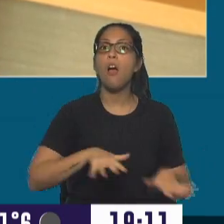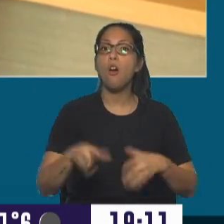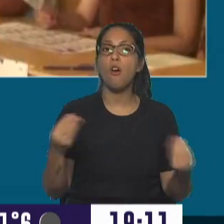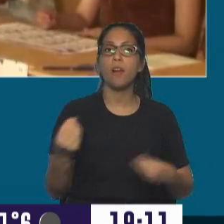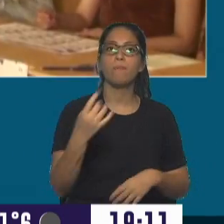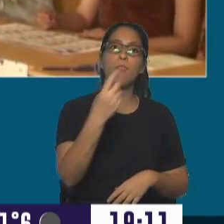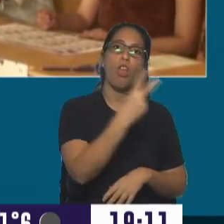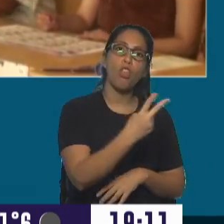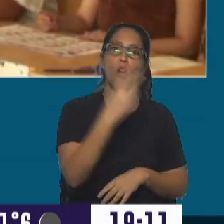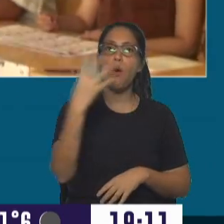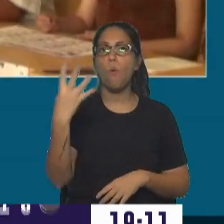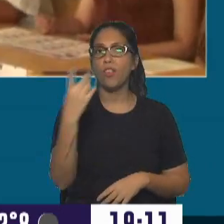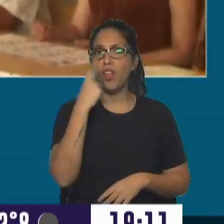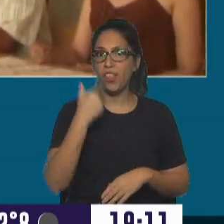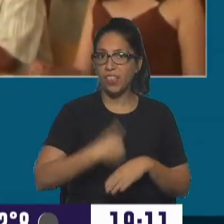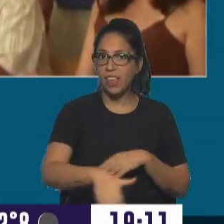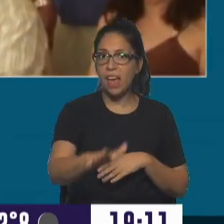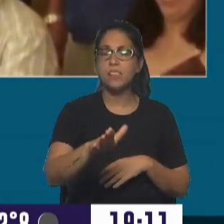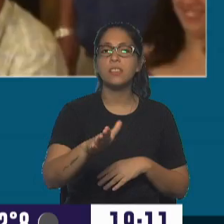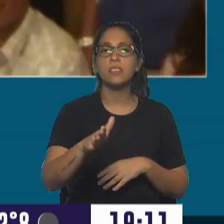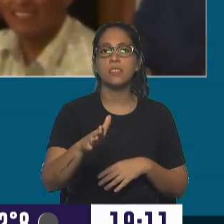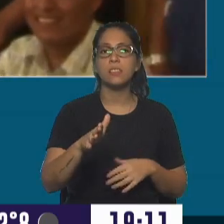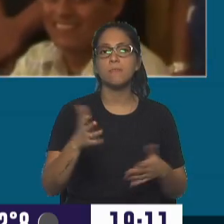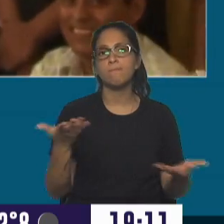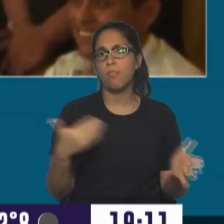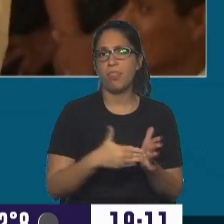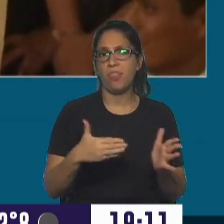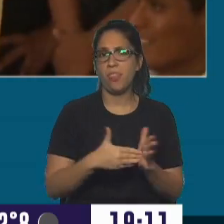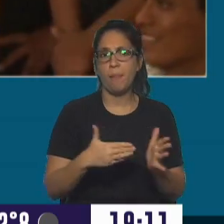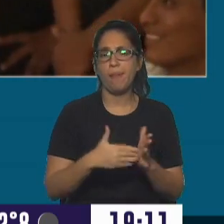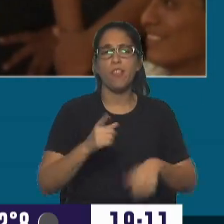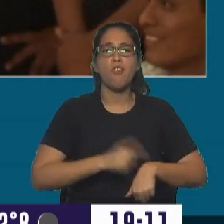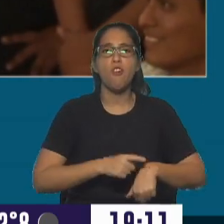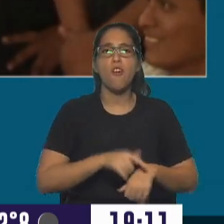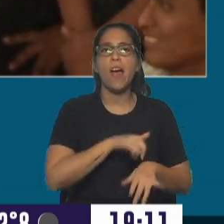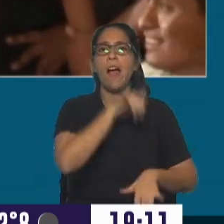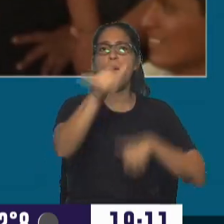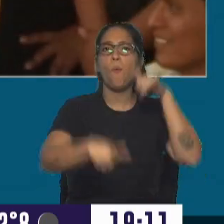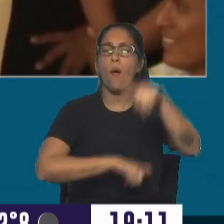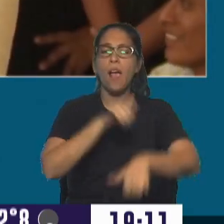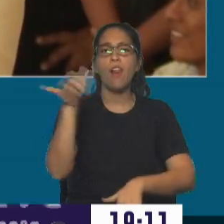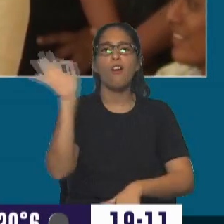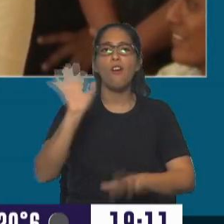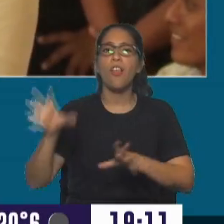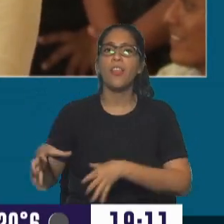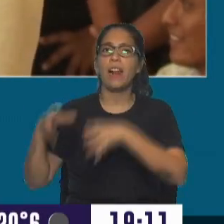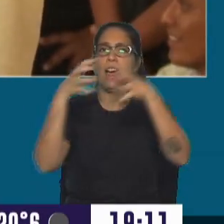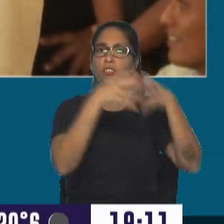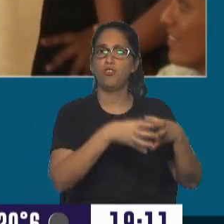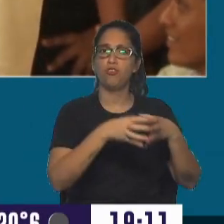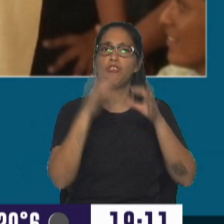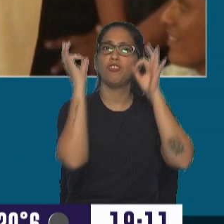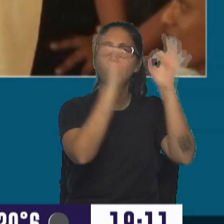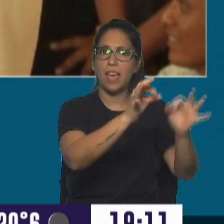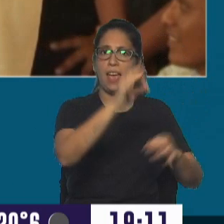plazo de dos a cuatro días, que básicamente depende de los horarios de los vuelos, de que llegue la delegación peruana a Estados